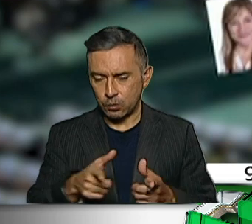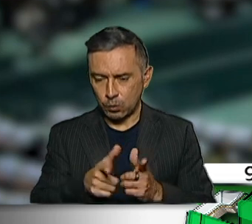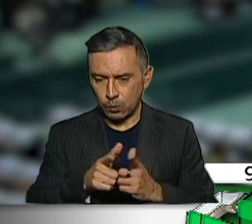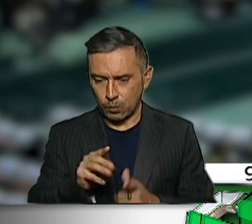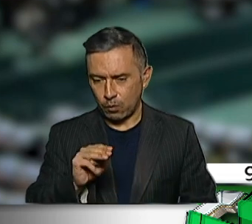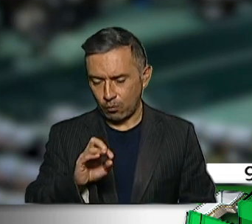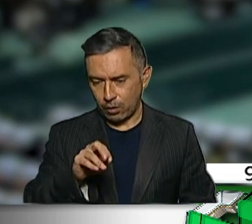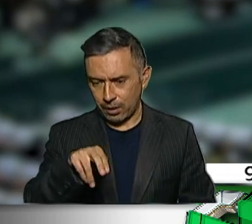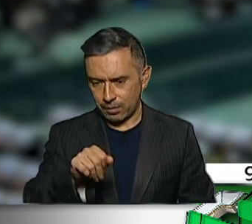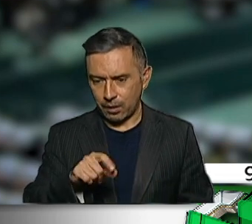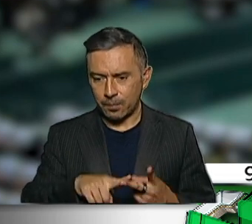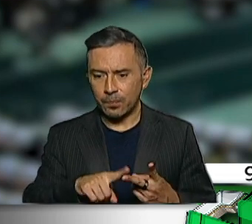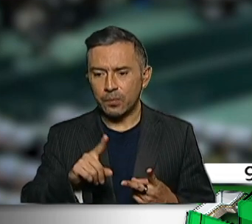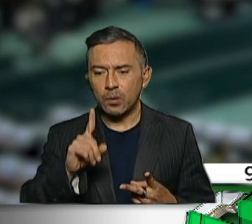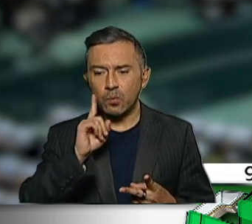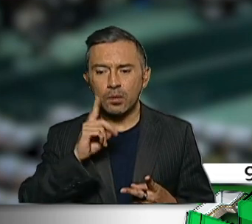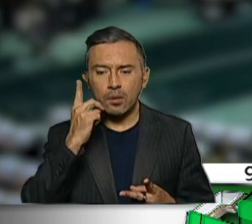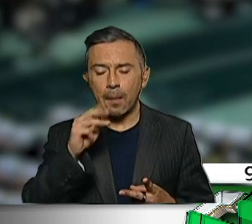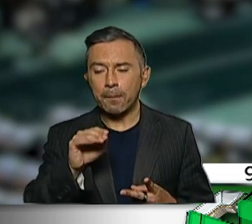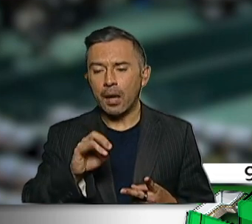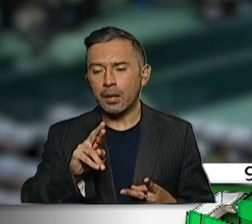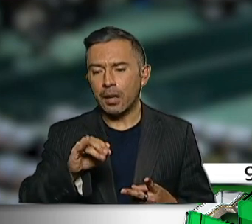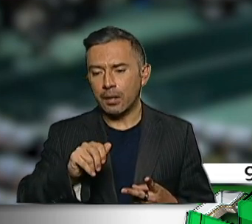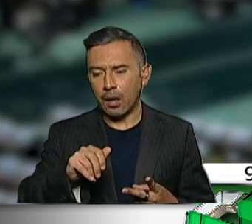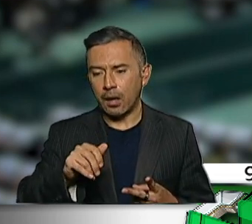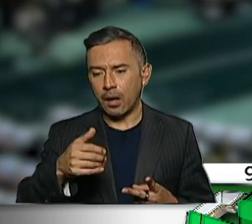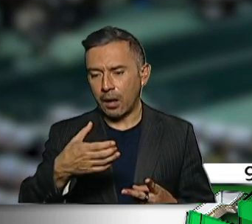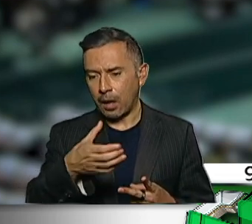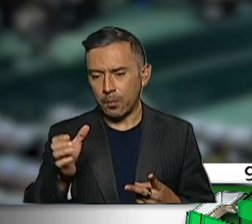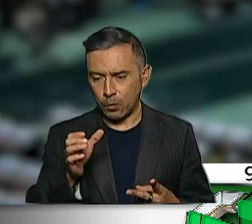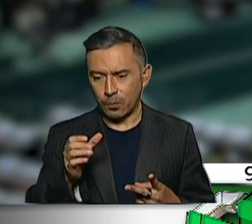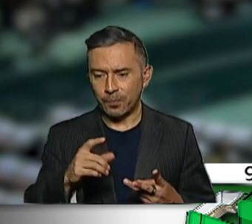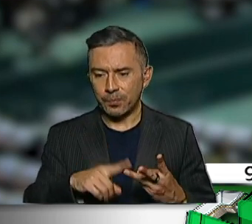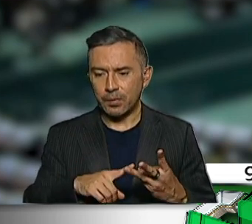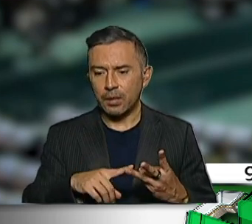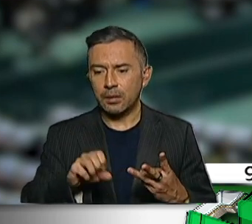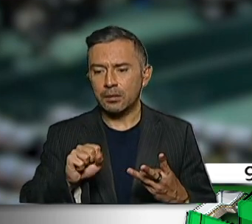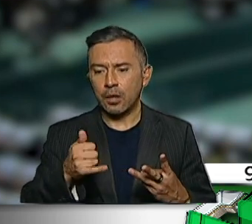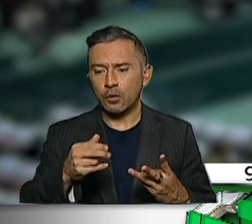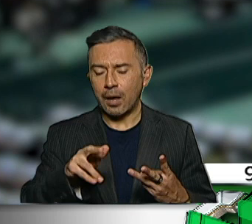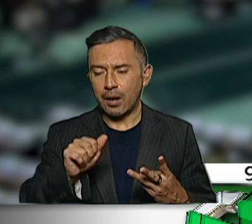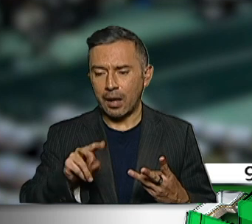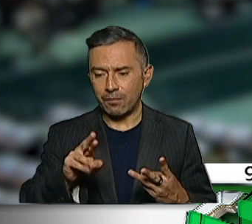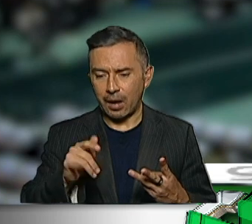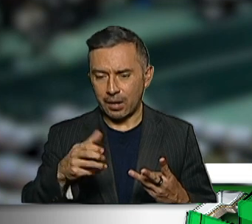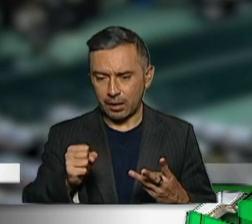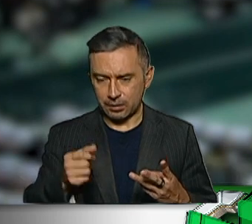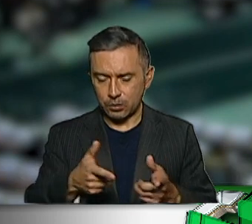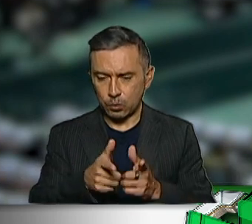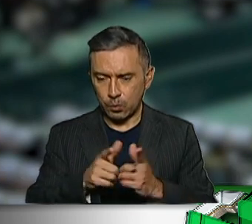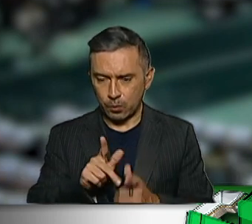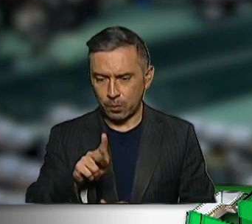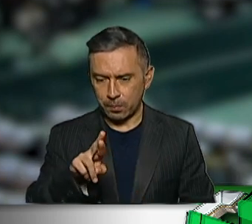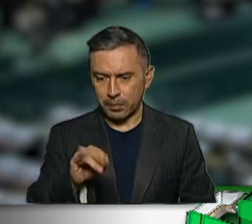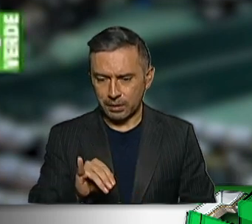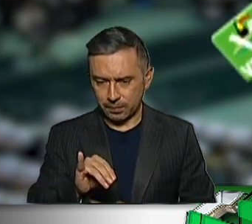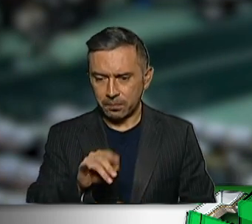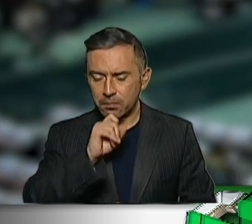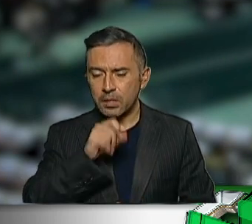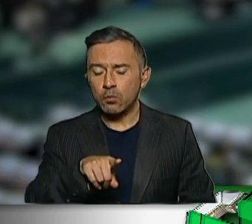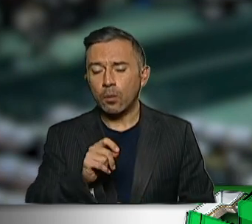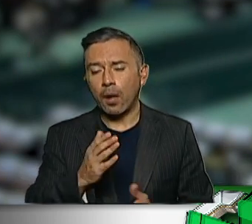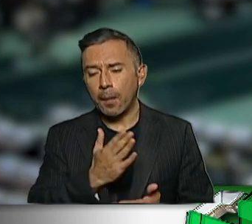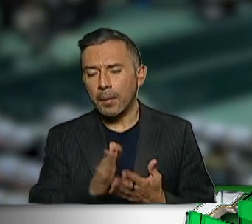Mariana Gómez del Campo del Pan y la diputada Sayonara Vargas del PRI. Además estará integrada por seis legisladoras y